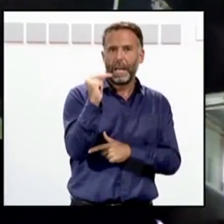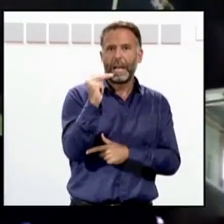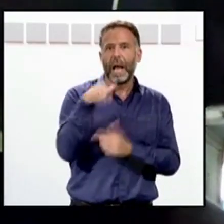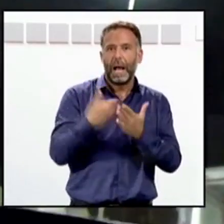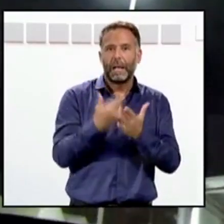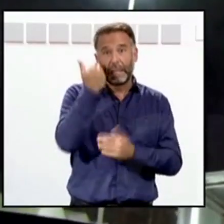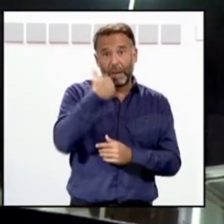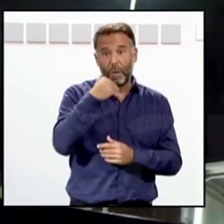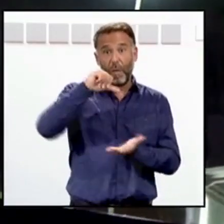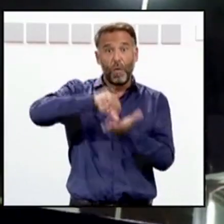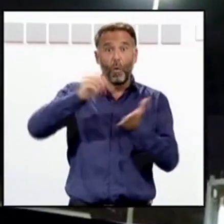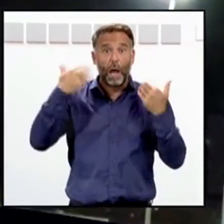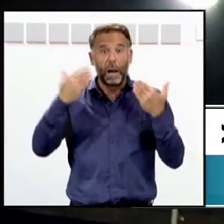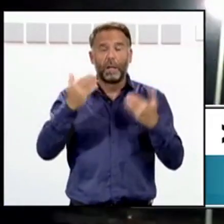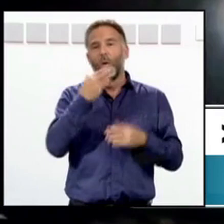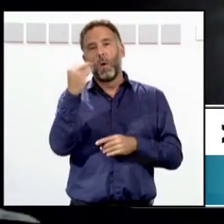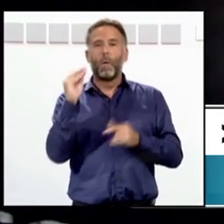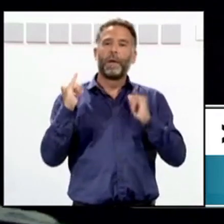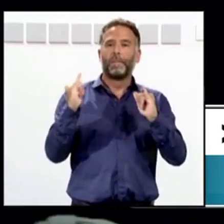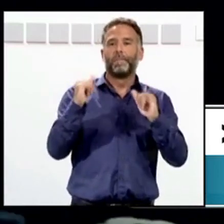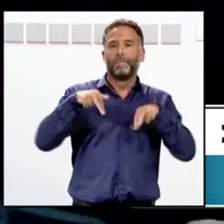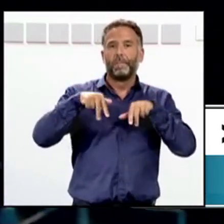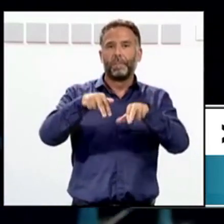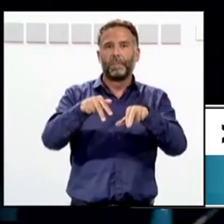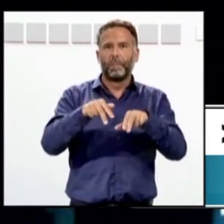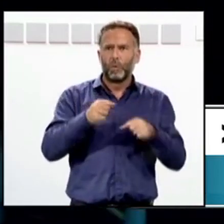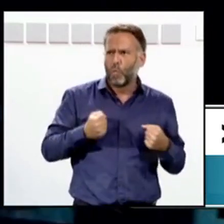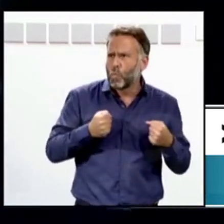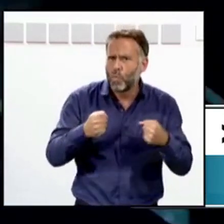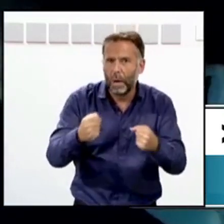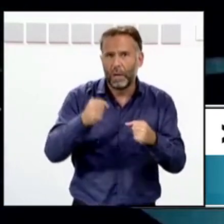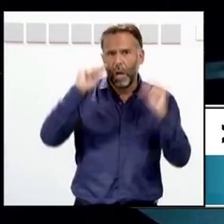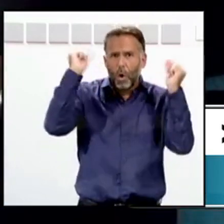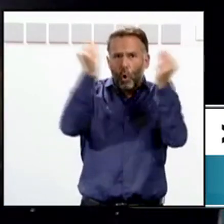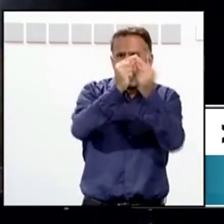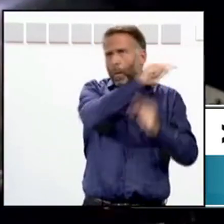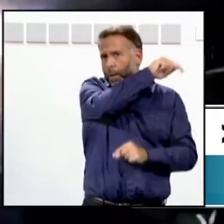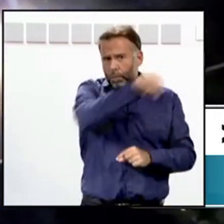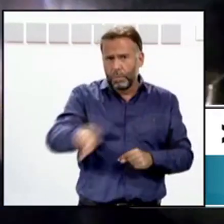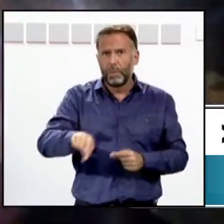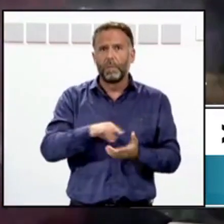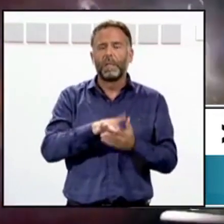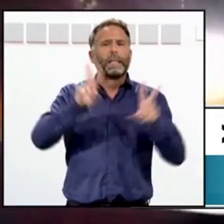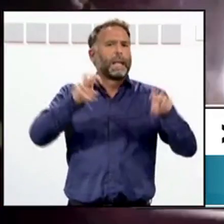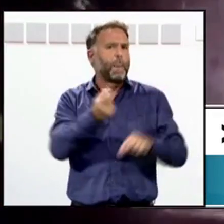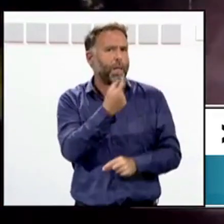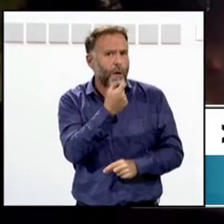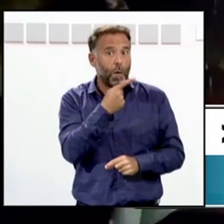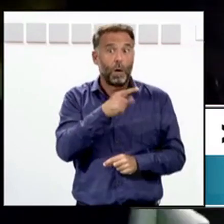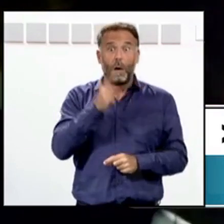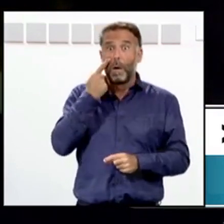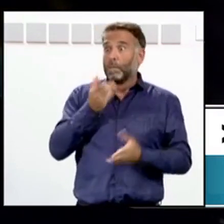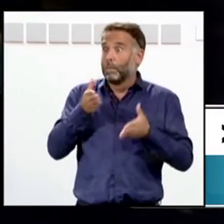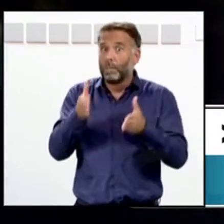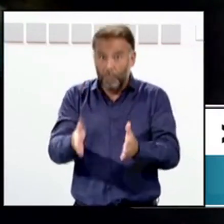sábado en Ciudad Jardín, cuando unos jóvenes, al parecer, se habían desplazado desde Córdoba a Málaga por un asunto de droga y que al llegar al